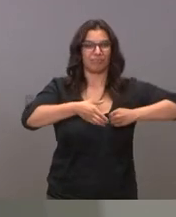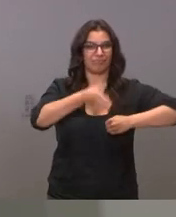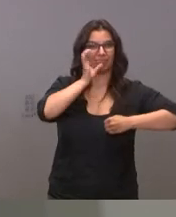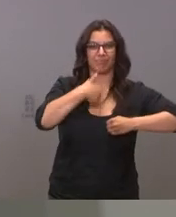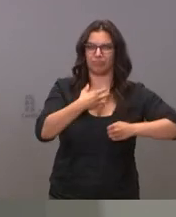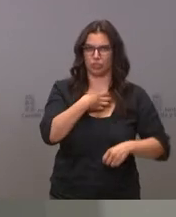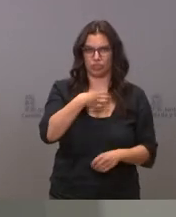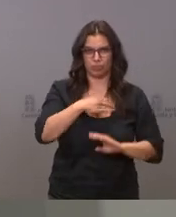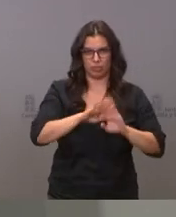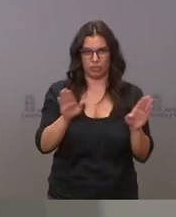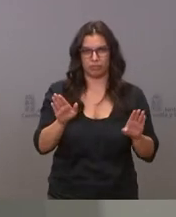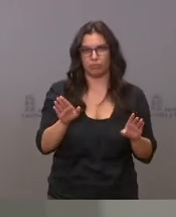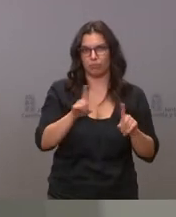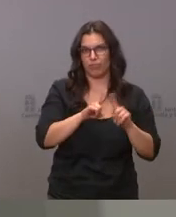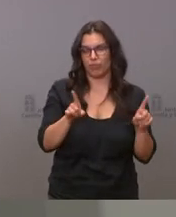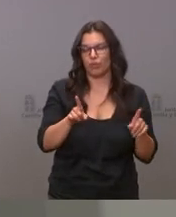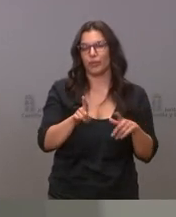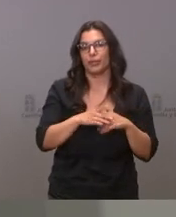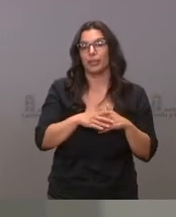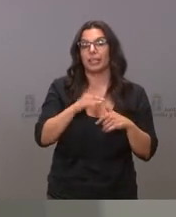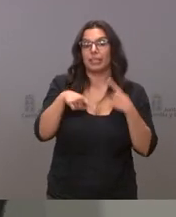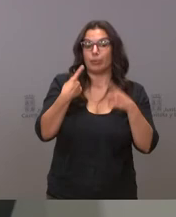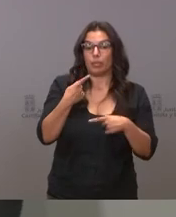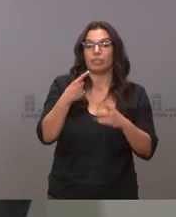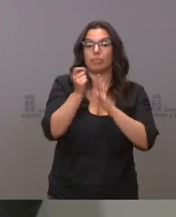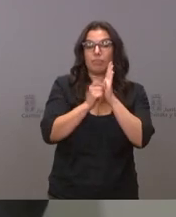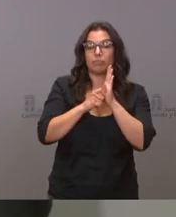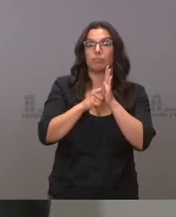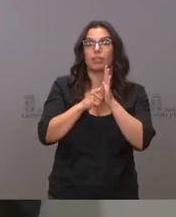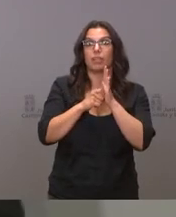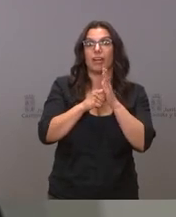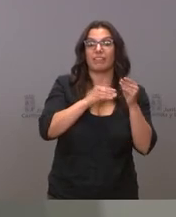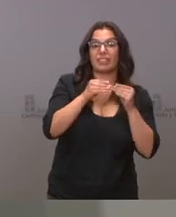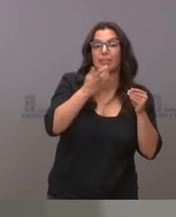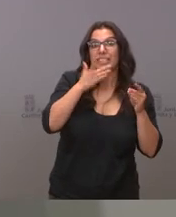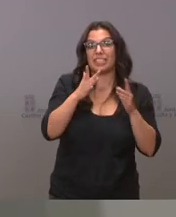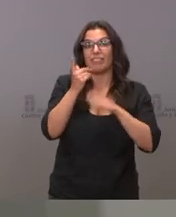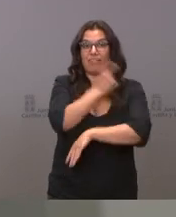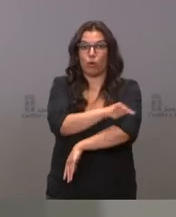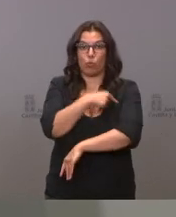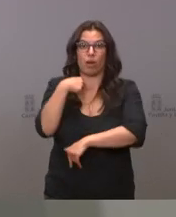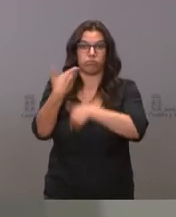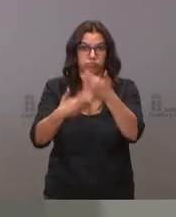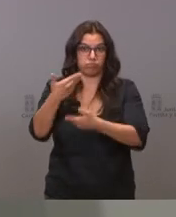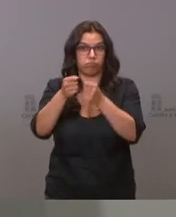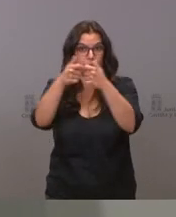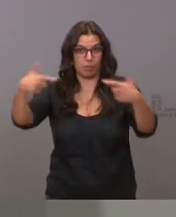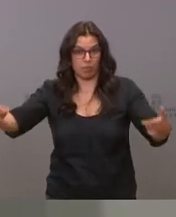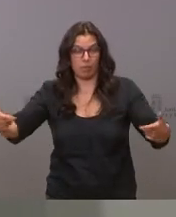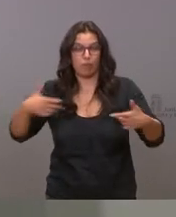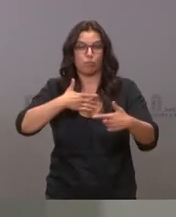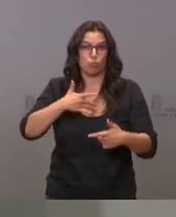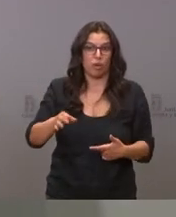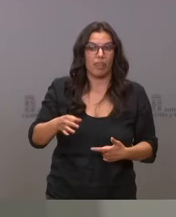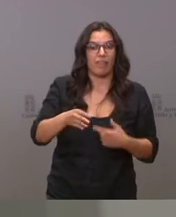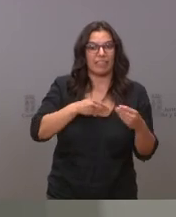a medida que avancemos en la vacunación podamos relajar estas medidas e incluso podamos adelantar algunas de las